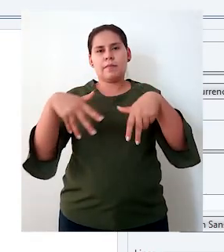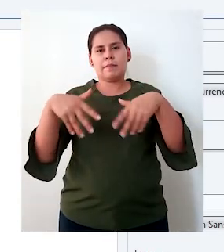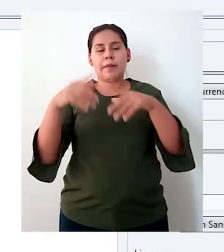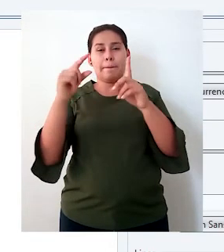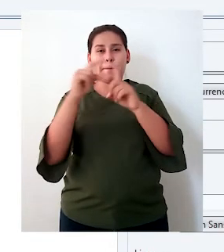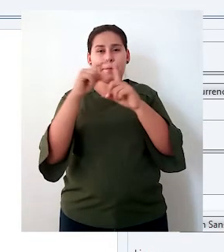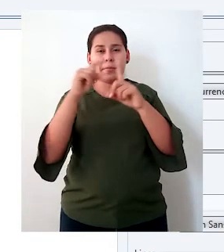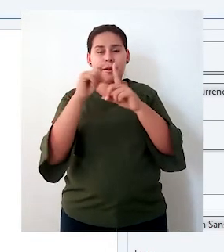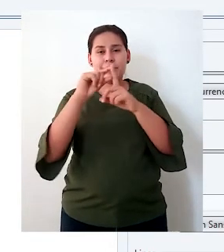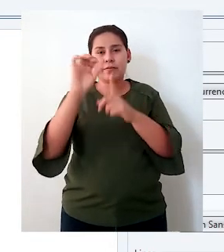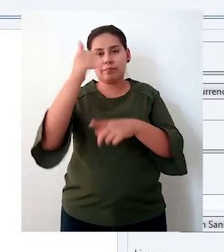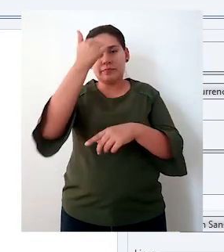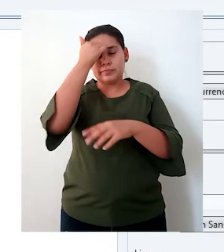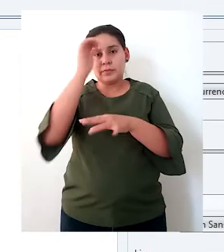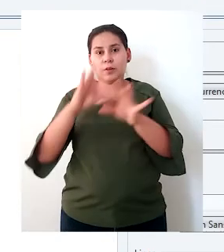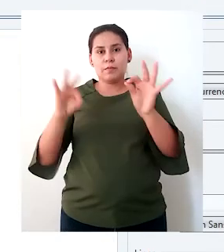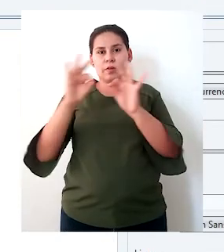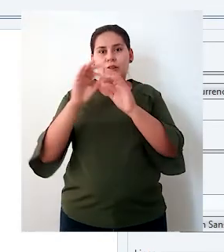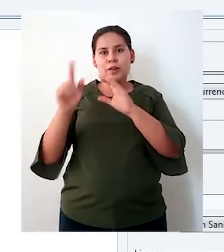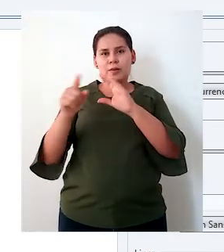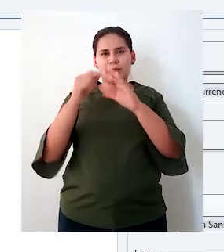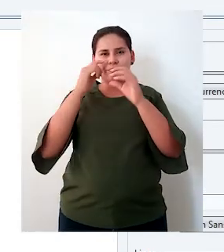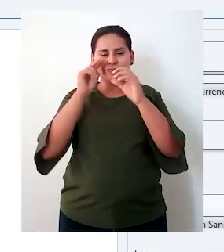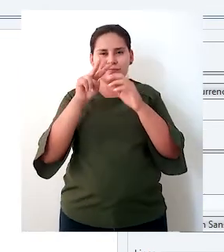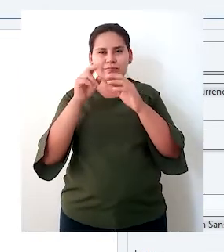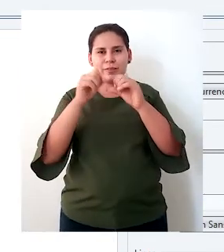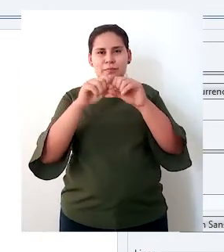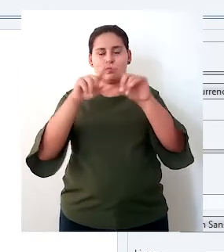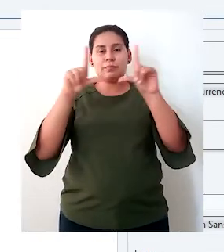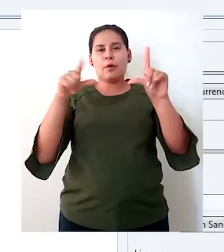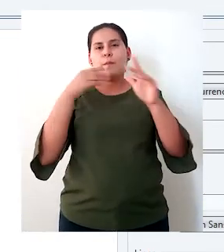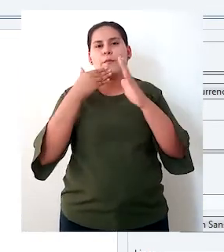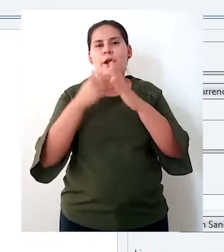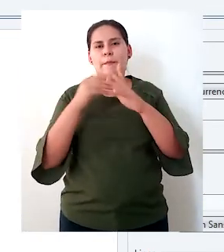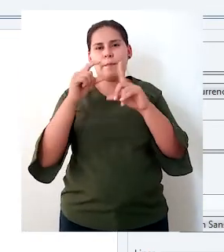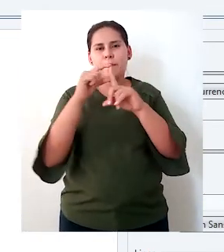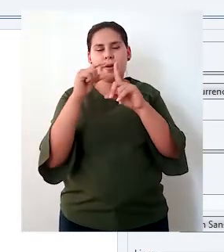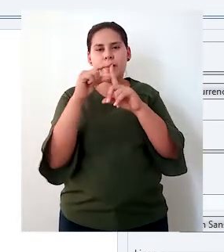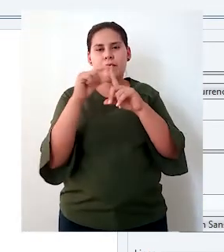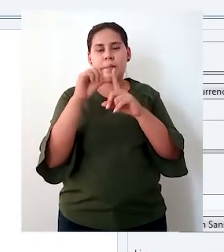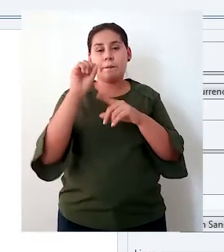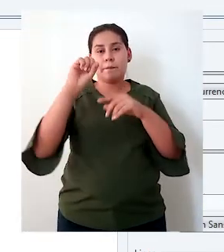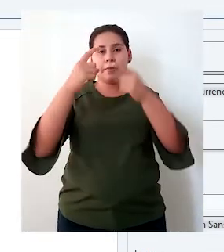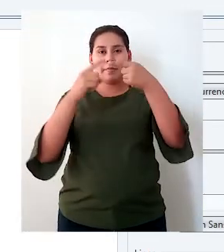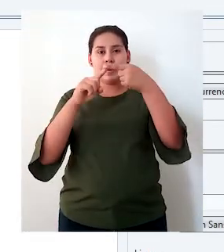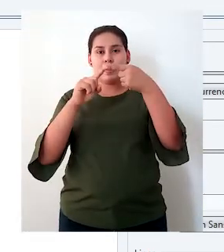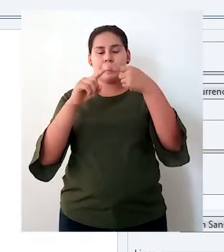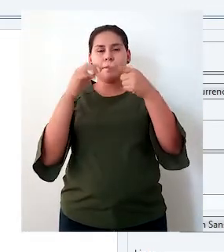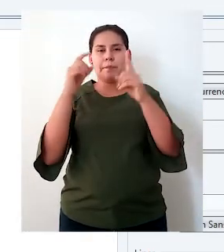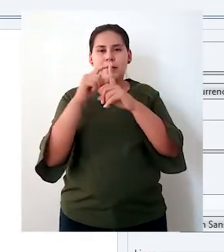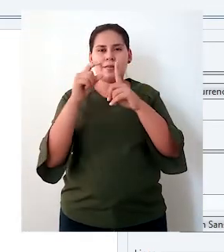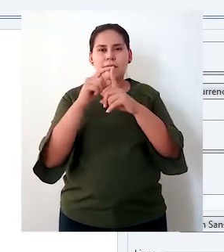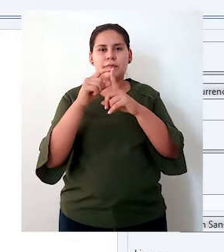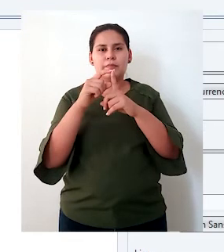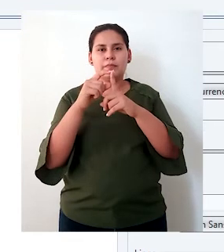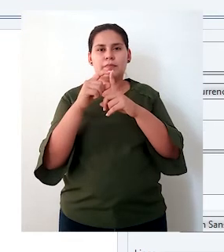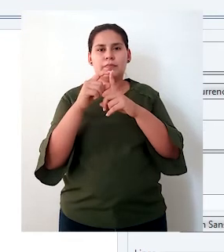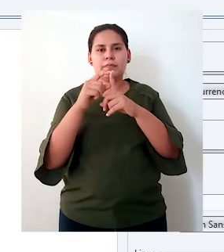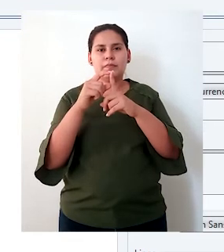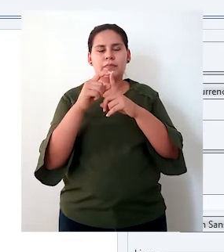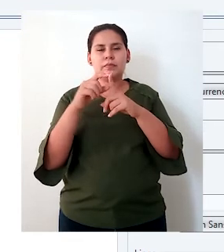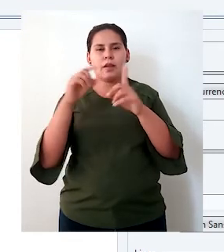palabras, nos arroja aquí las palabras, digamos, por ejemplo, la primera palabra que vemos es Quantum